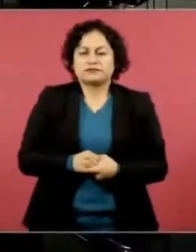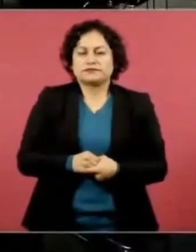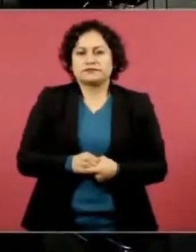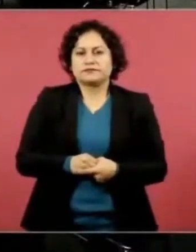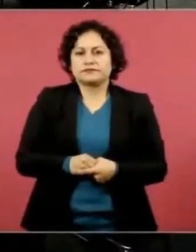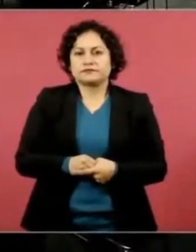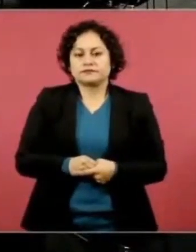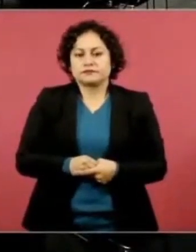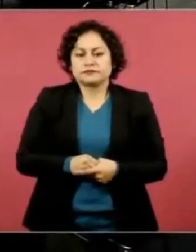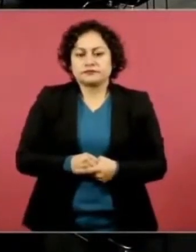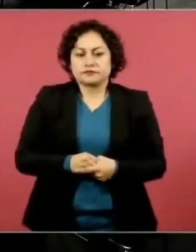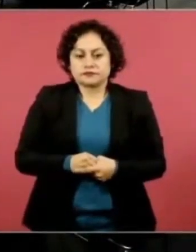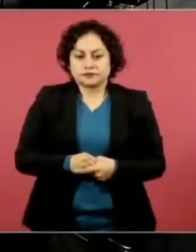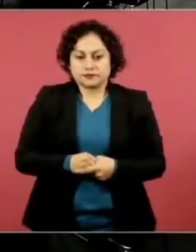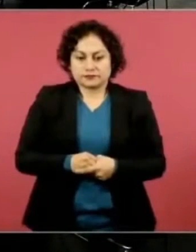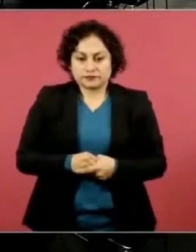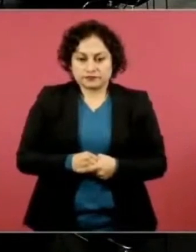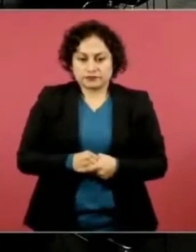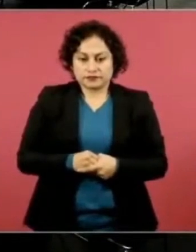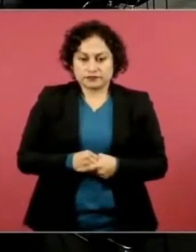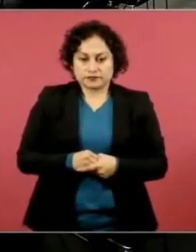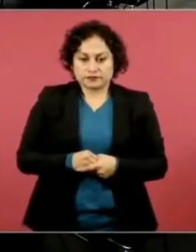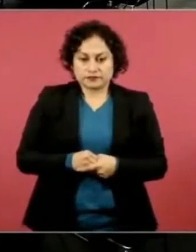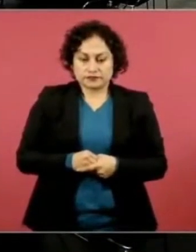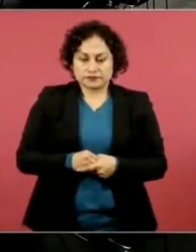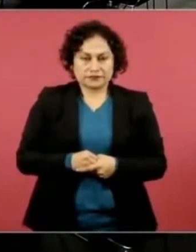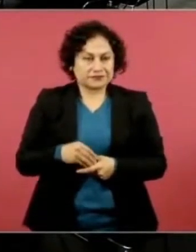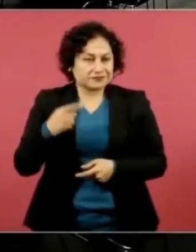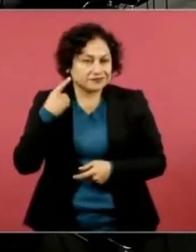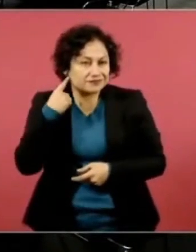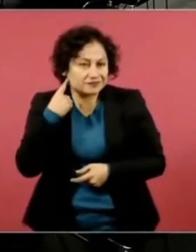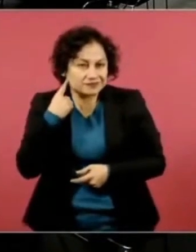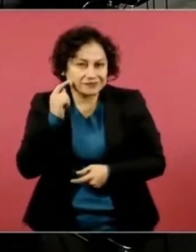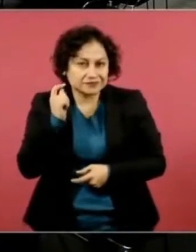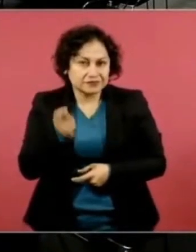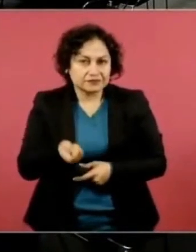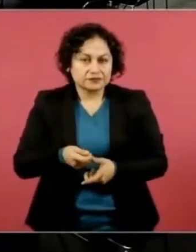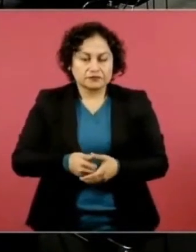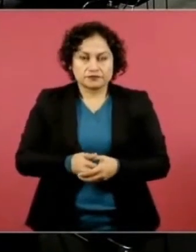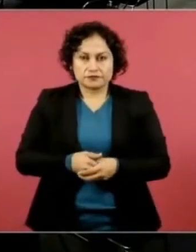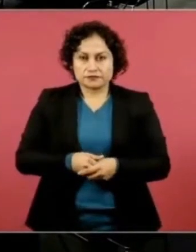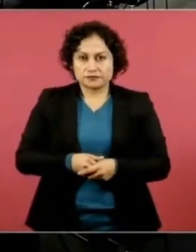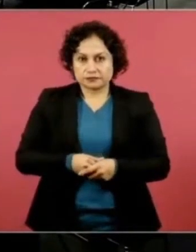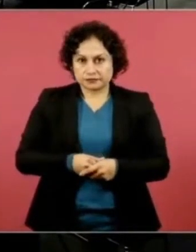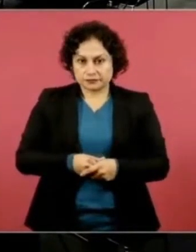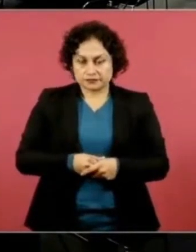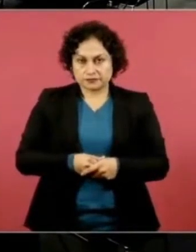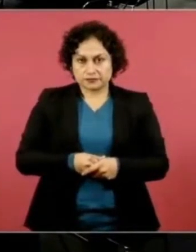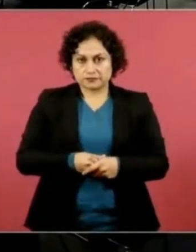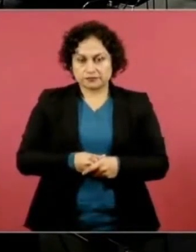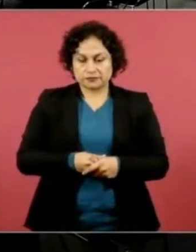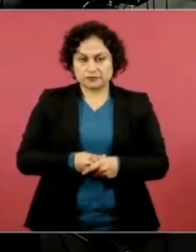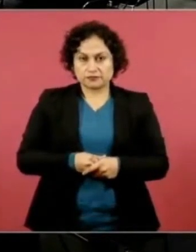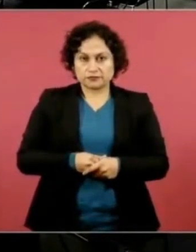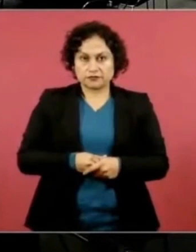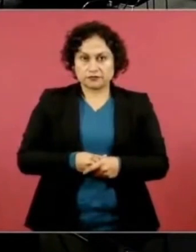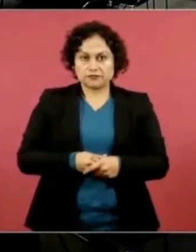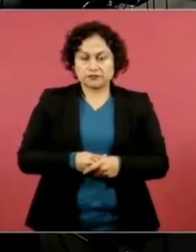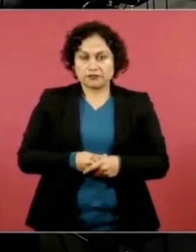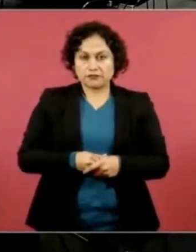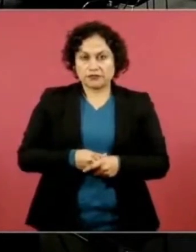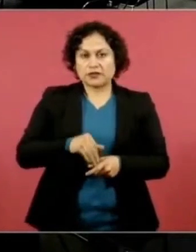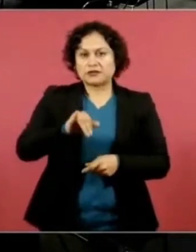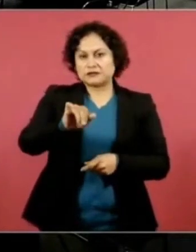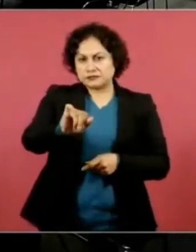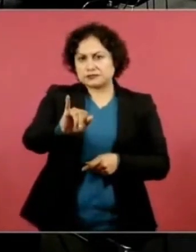la más complicada de la nación, por ejemplo? ¿Cómo? En la de nación, por ejemplo. Sí, sí, no vamos a terminar.